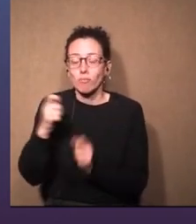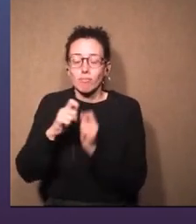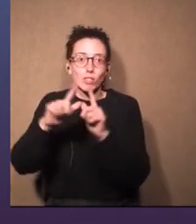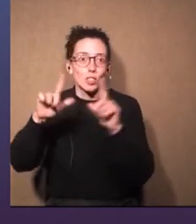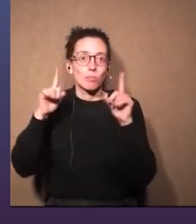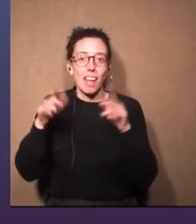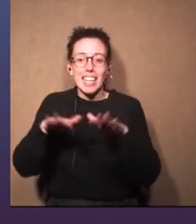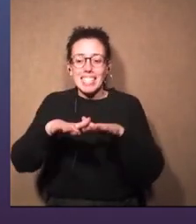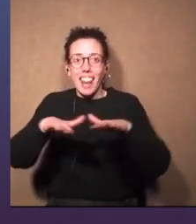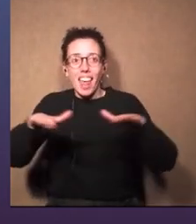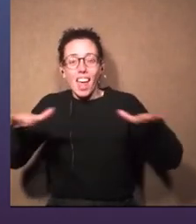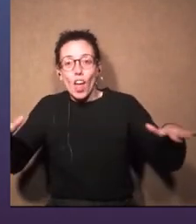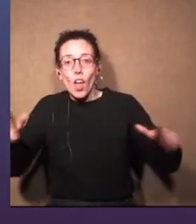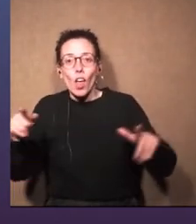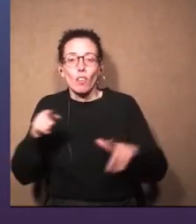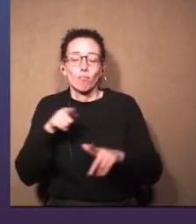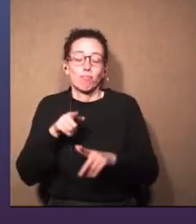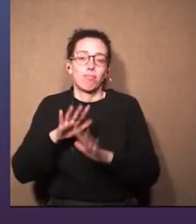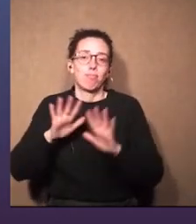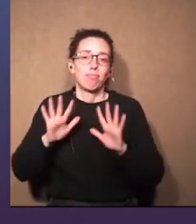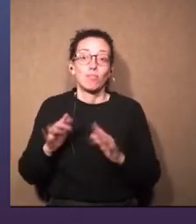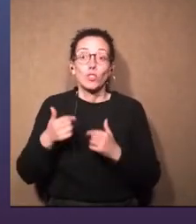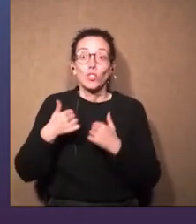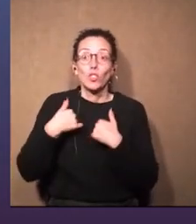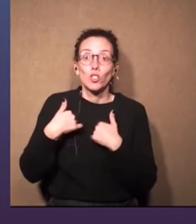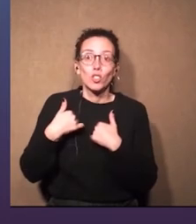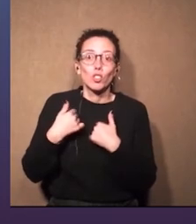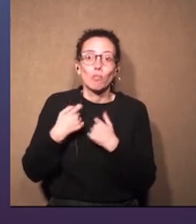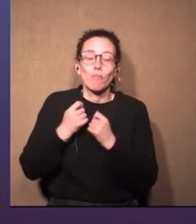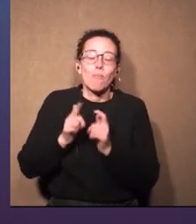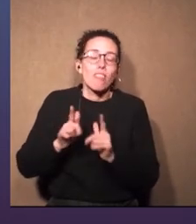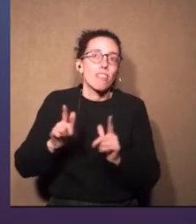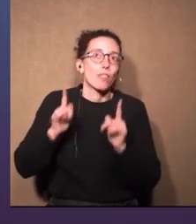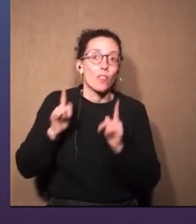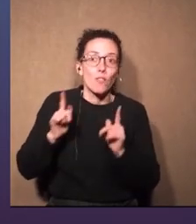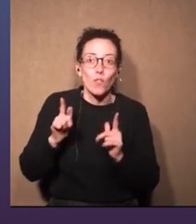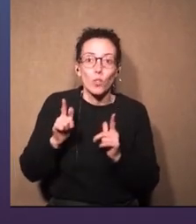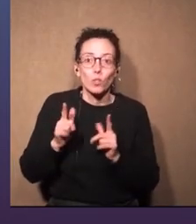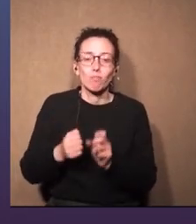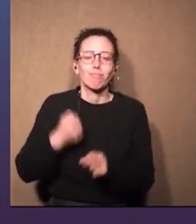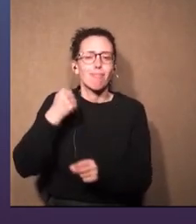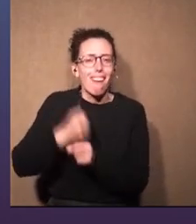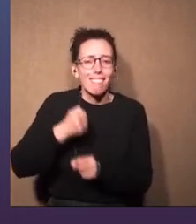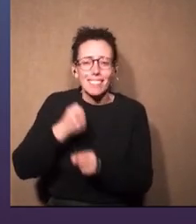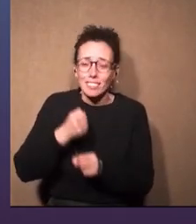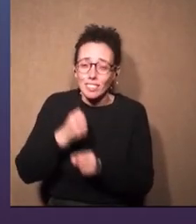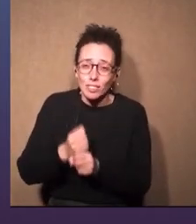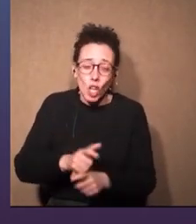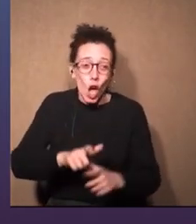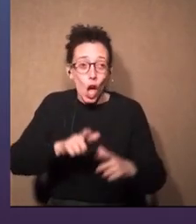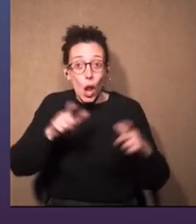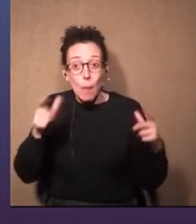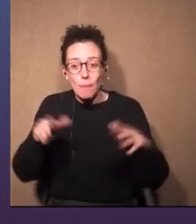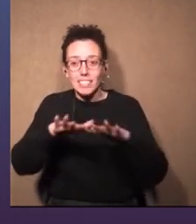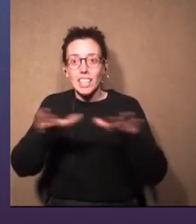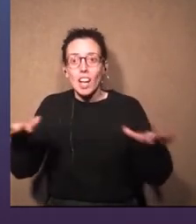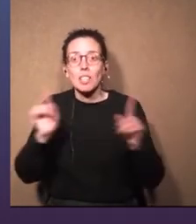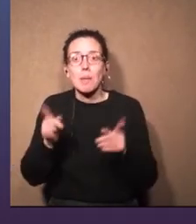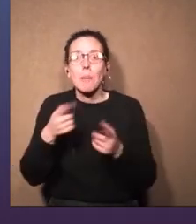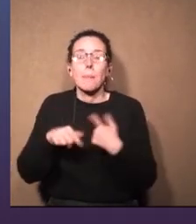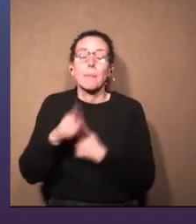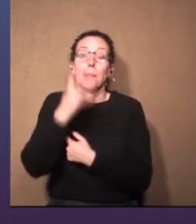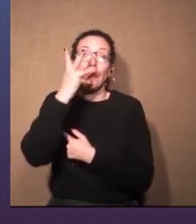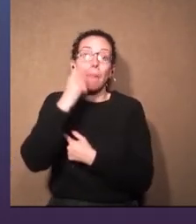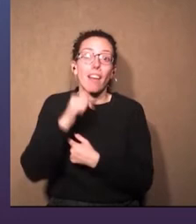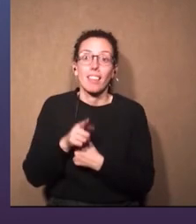sorprenderme y el escenario, bueno, el escenario es lo que yo por lo menos es lo que más disfruto, todo ese trabajo es gigante y en el escenario también,